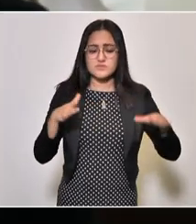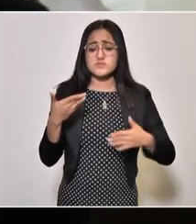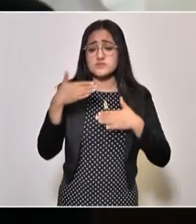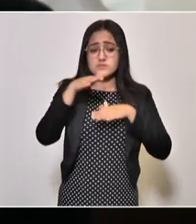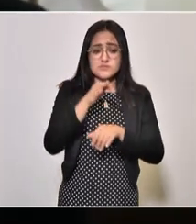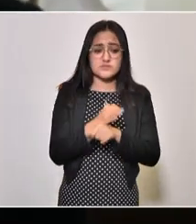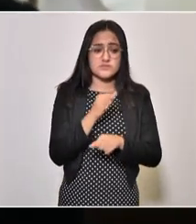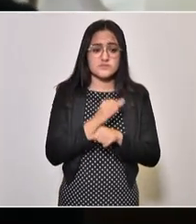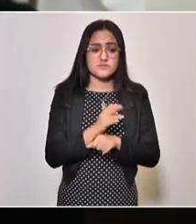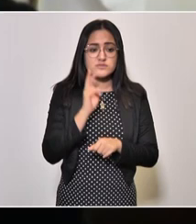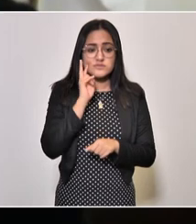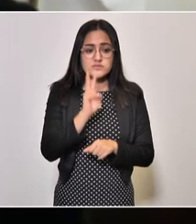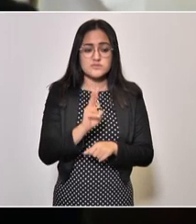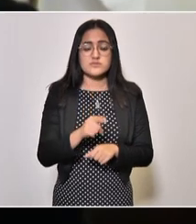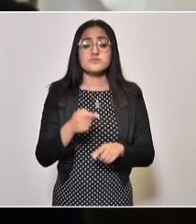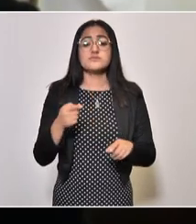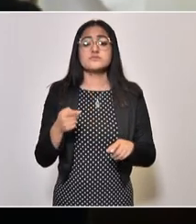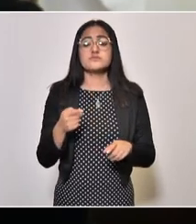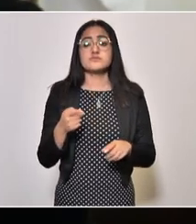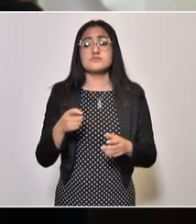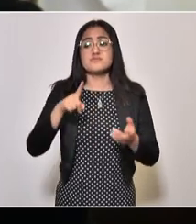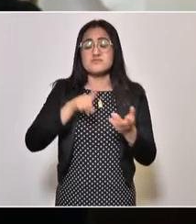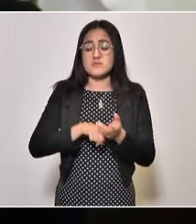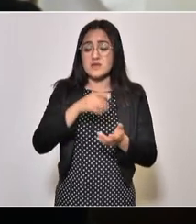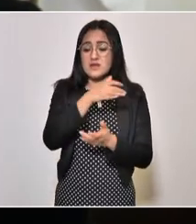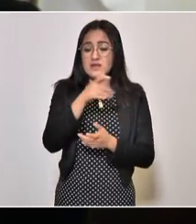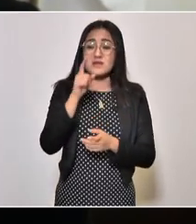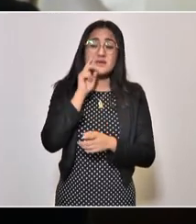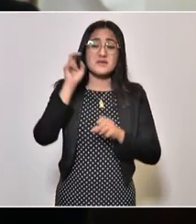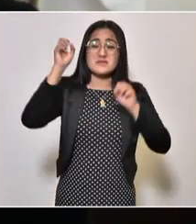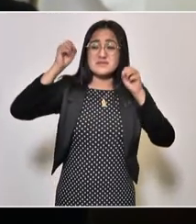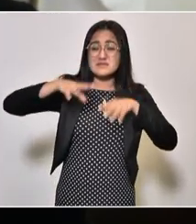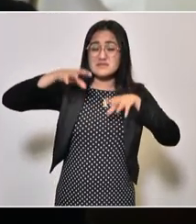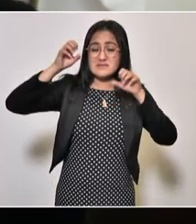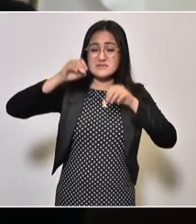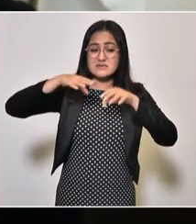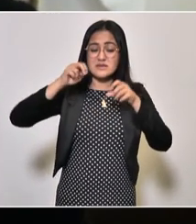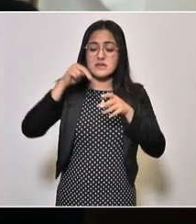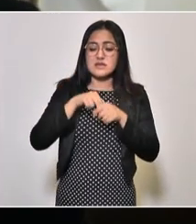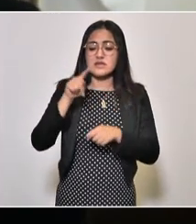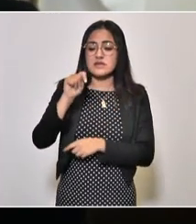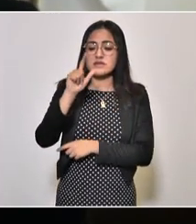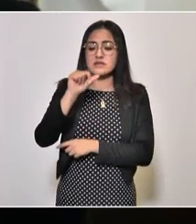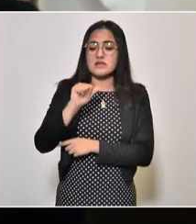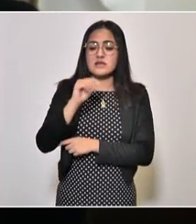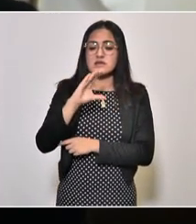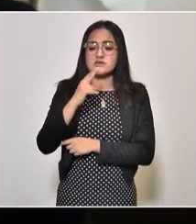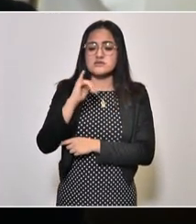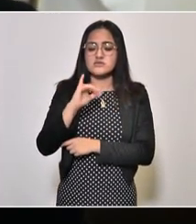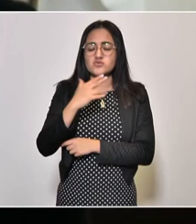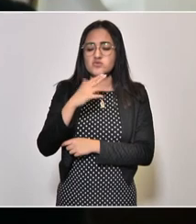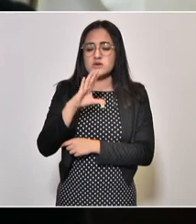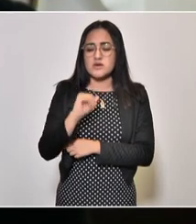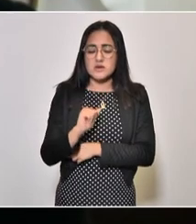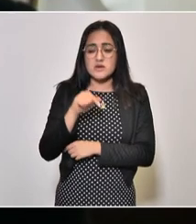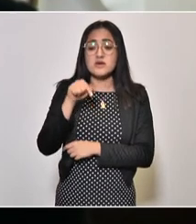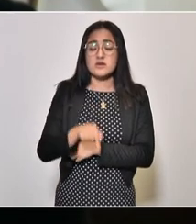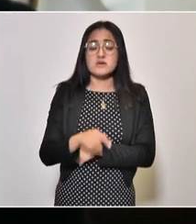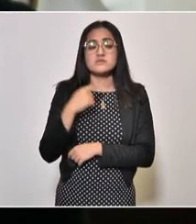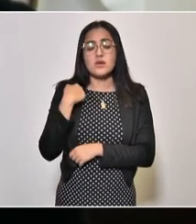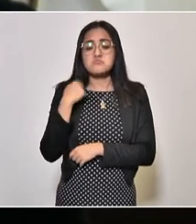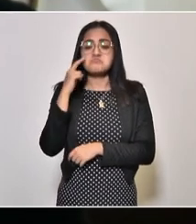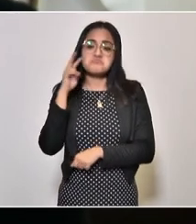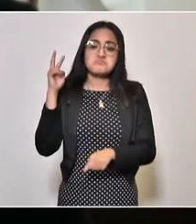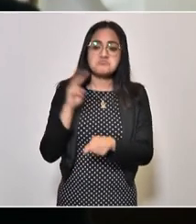¿Cuáles afectaciones agrícolas por caída de agua nieve en el municipio de Tlachuchuca? De acuerdo al recorrido